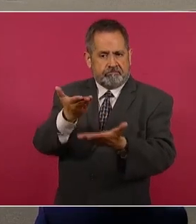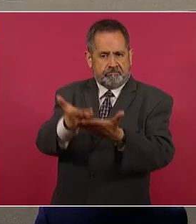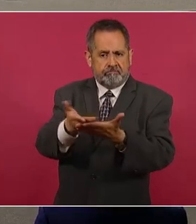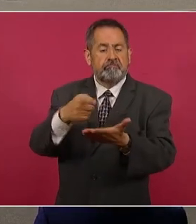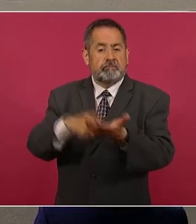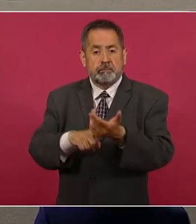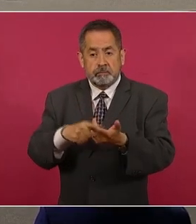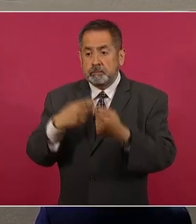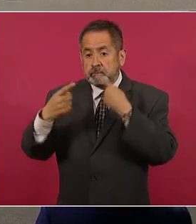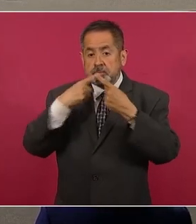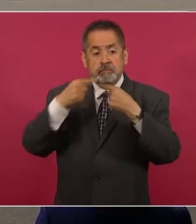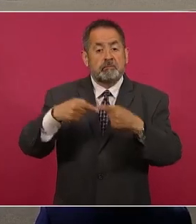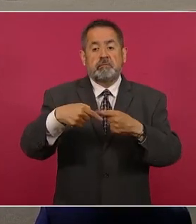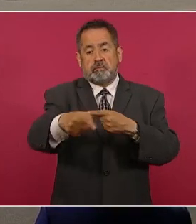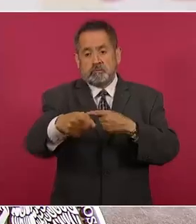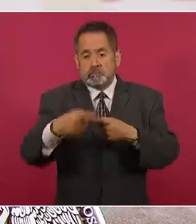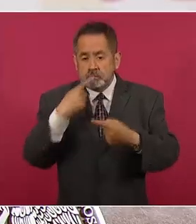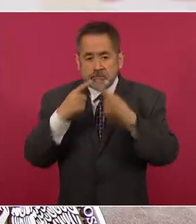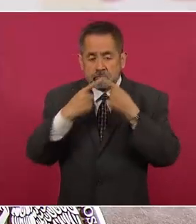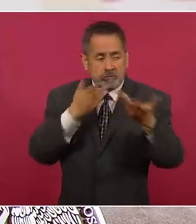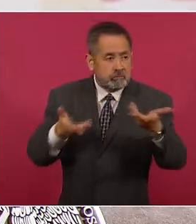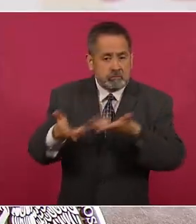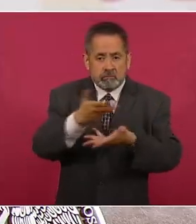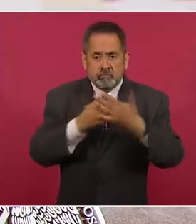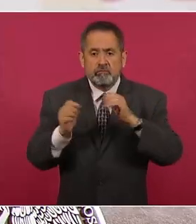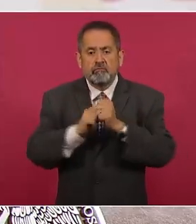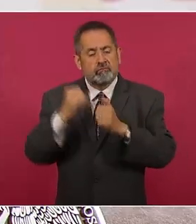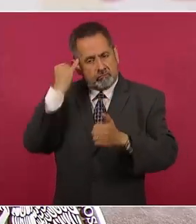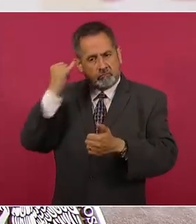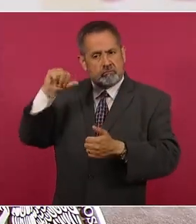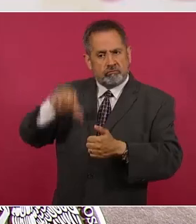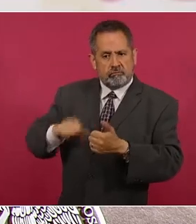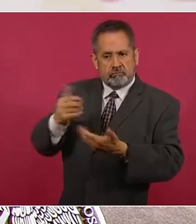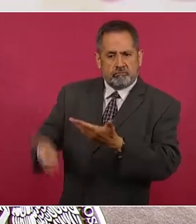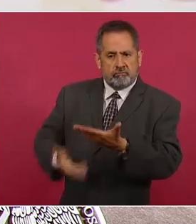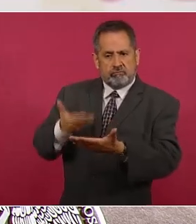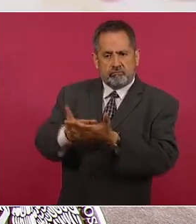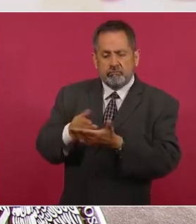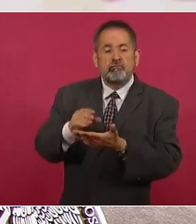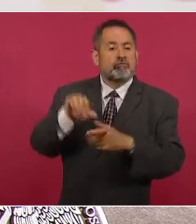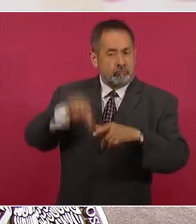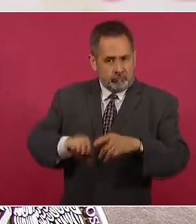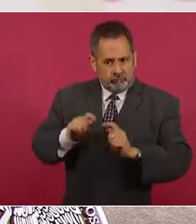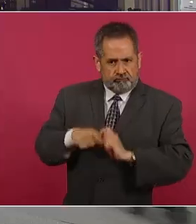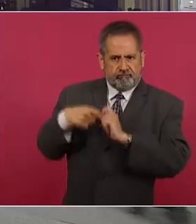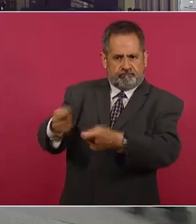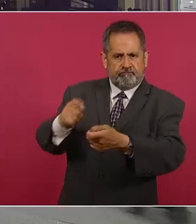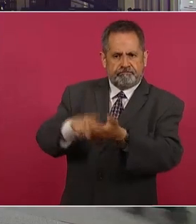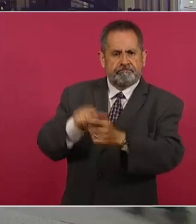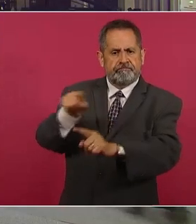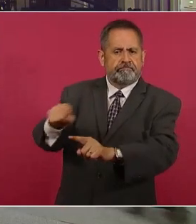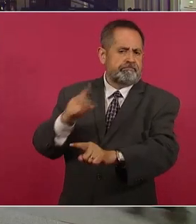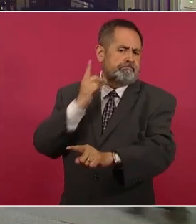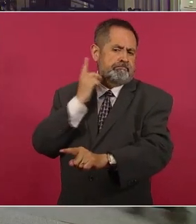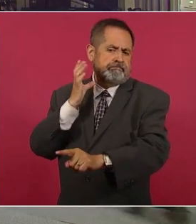a debate, ya lo decíamos, con la iniciativa que llegará hoy a la Cámara de Diputados. Gracias, presidente.